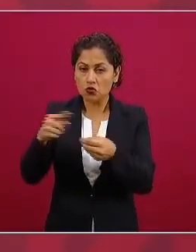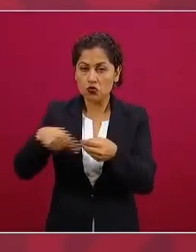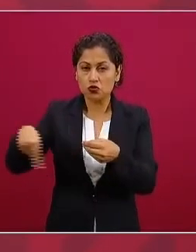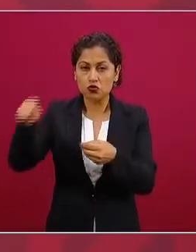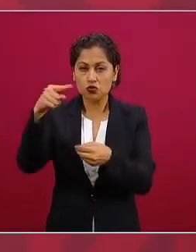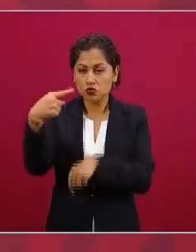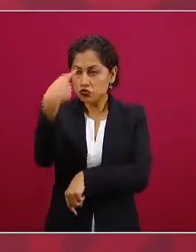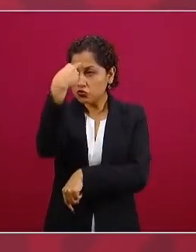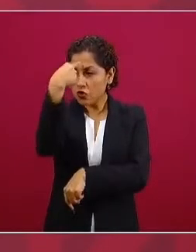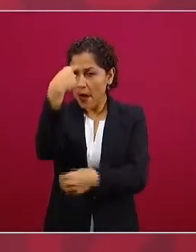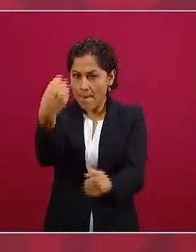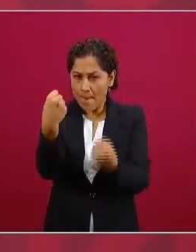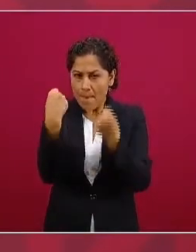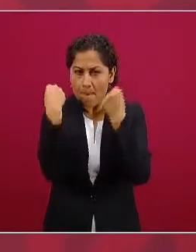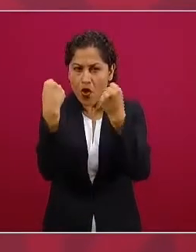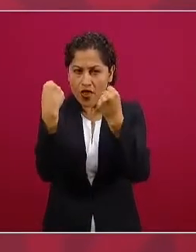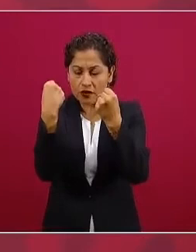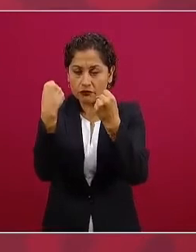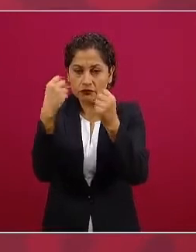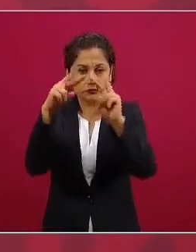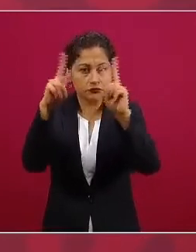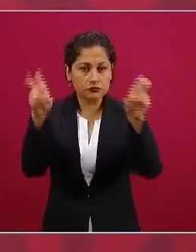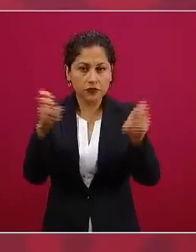sobre todo al poder económico